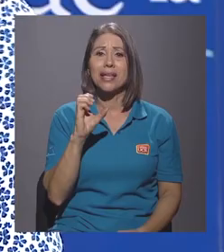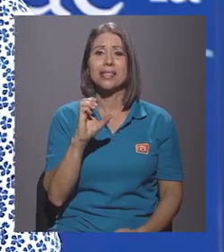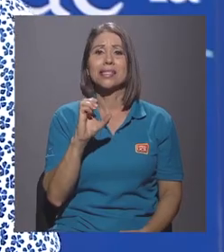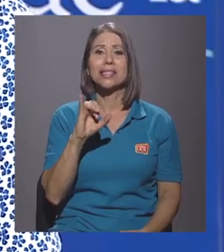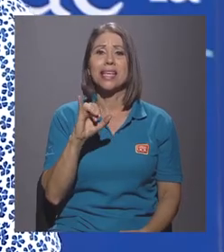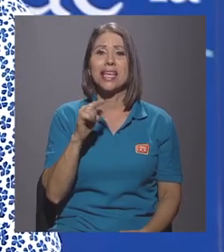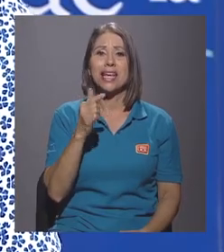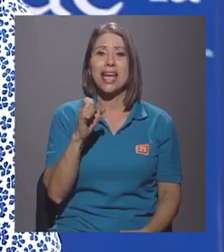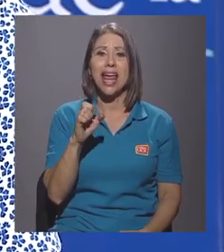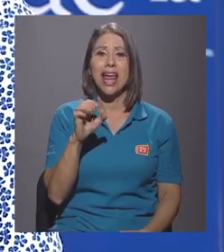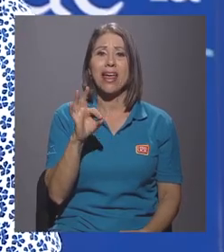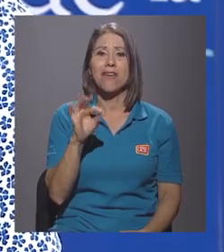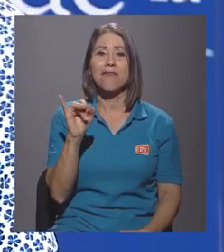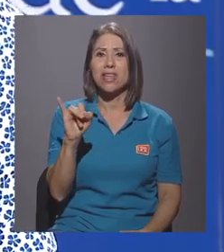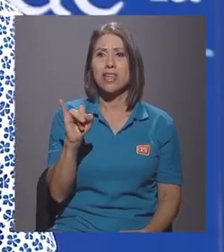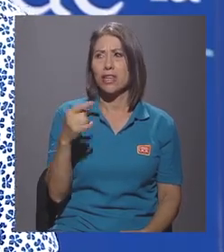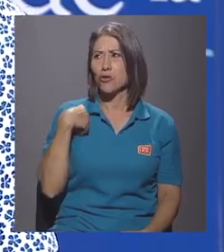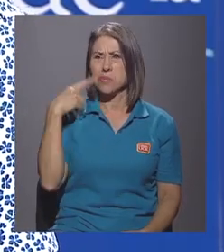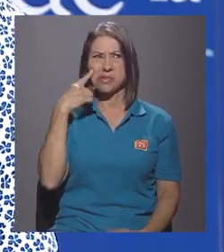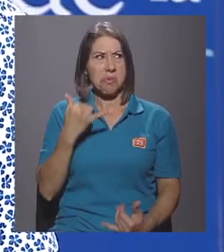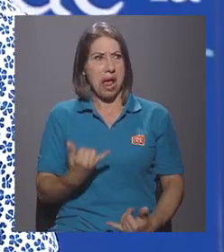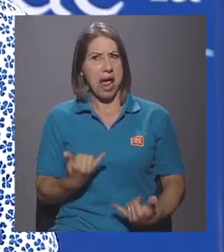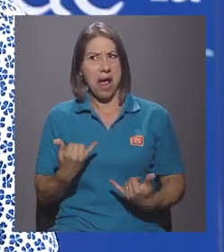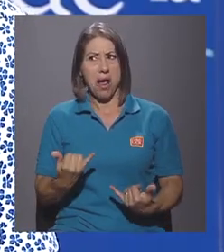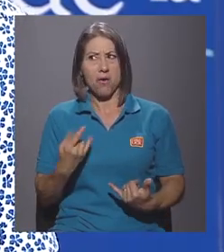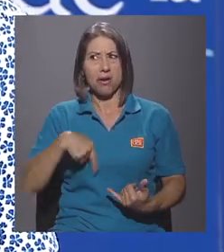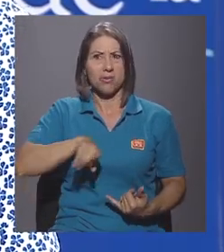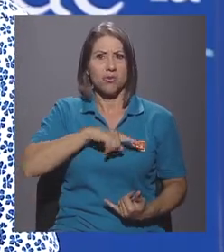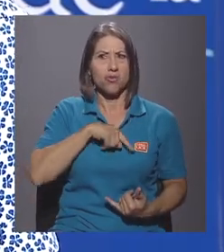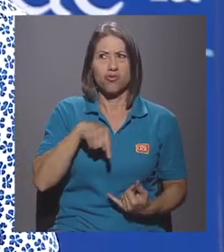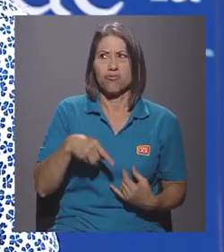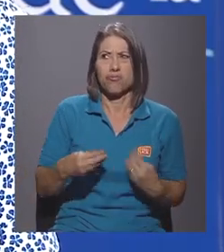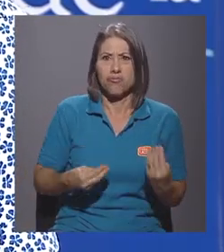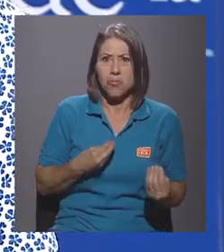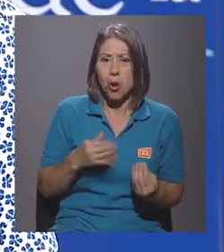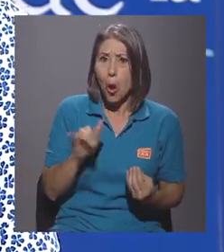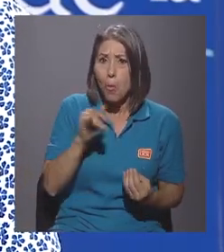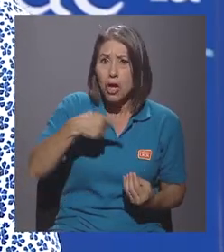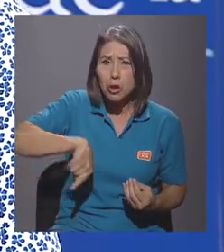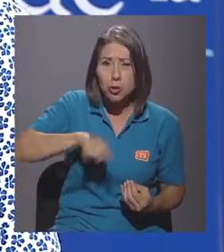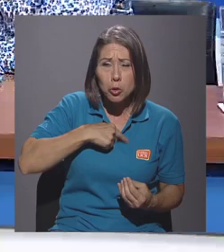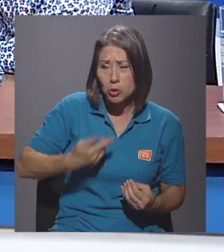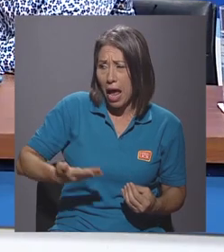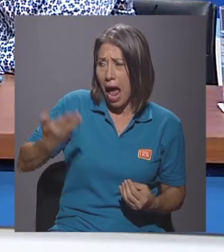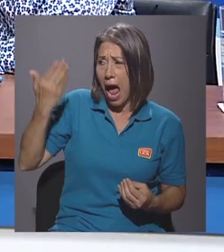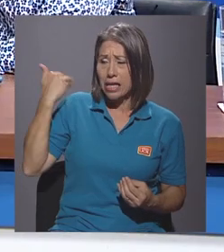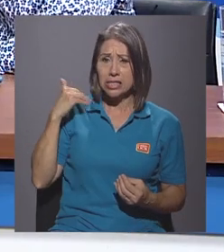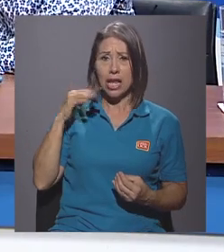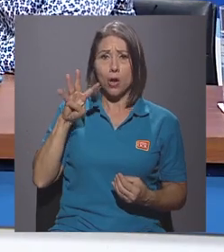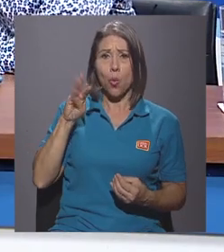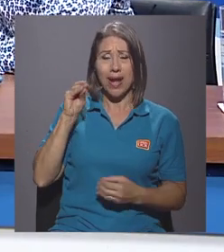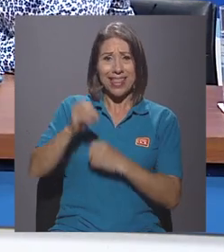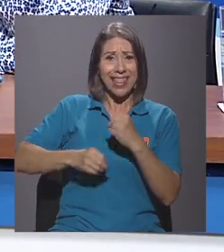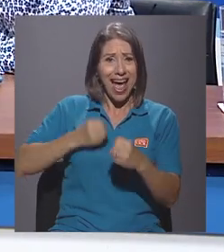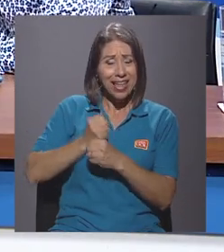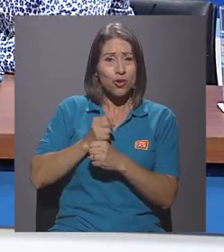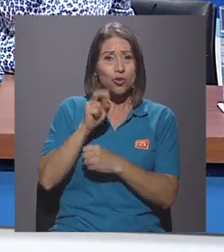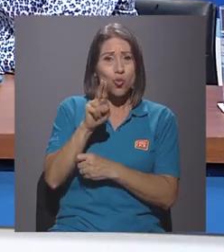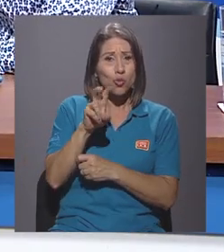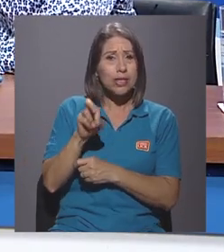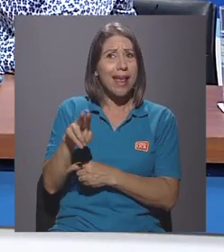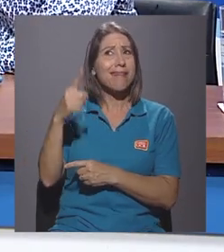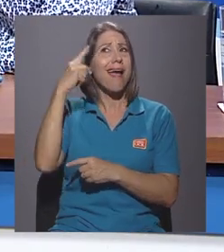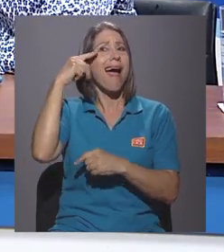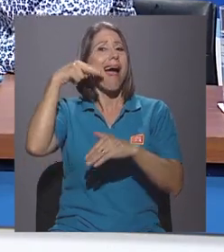precisamente en este siglo XXI en el que estamos, como que fuimos visionarios hace 40 años en la UCR de tener un centro que